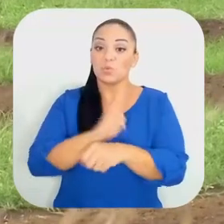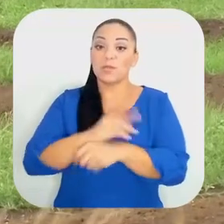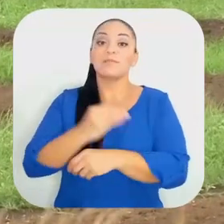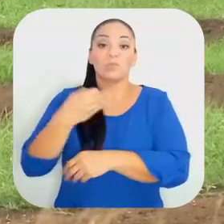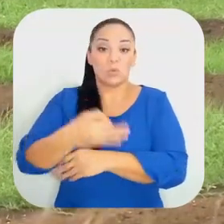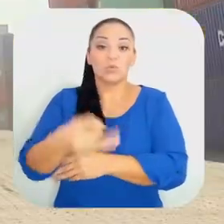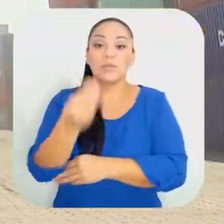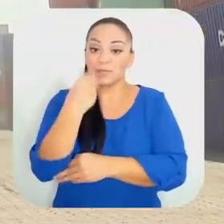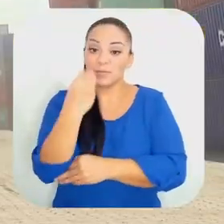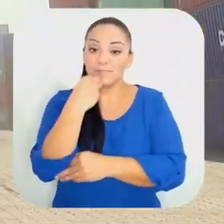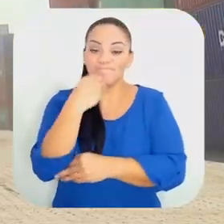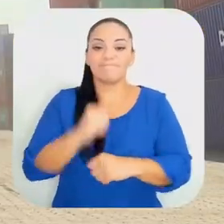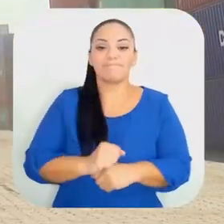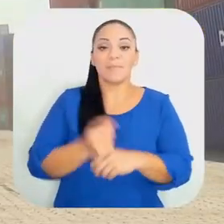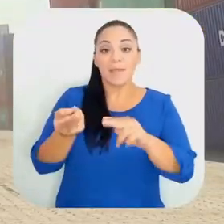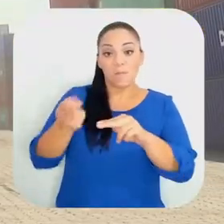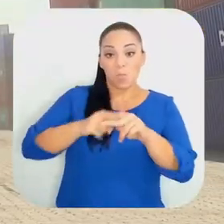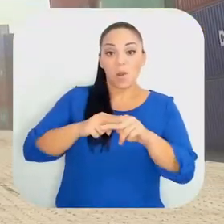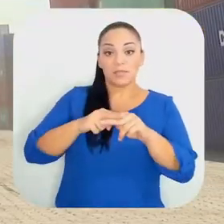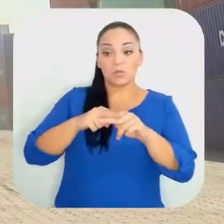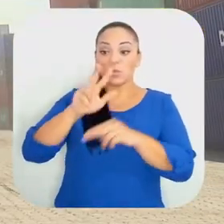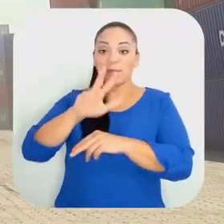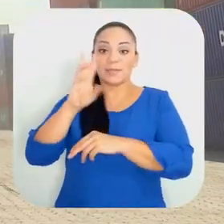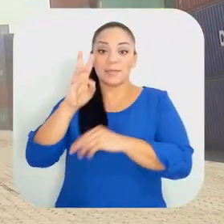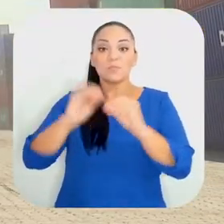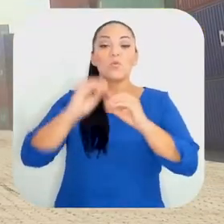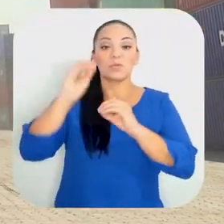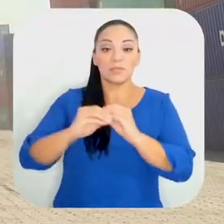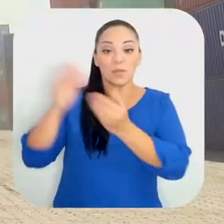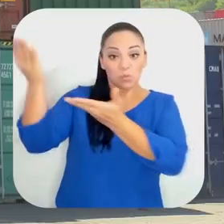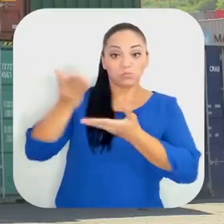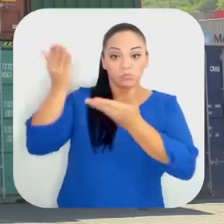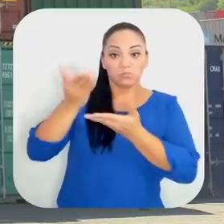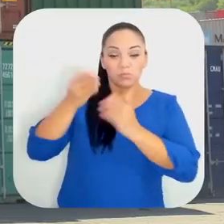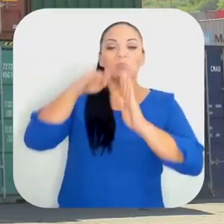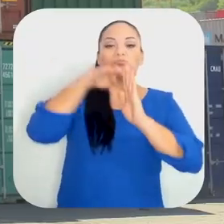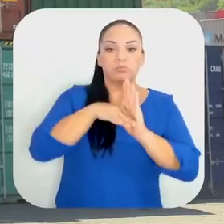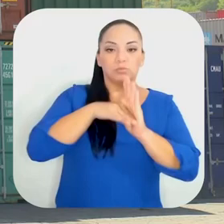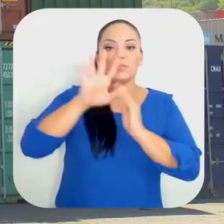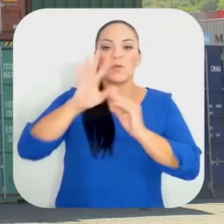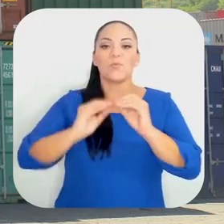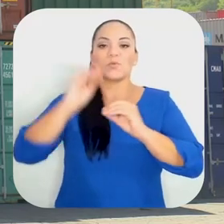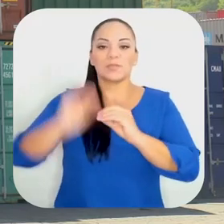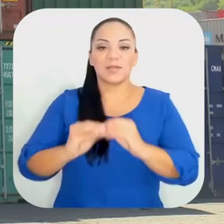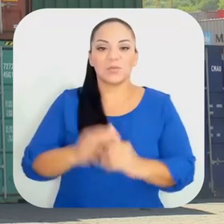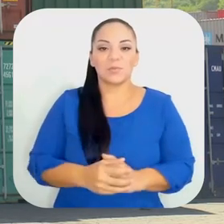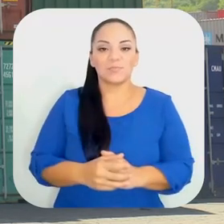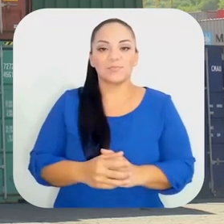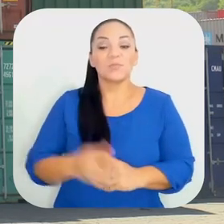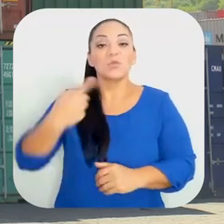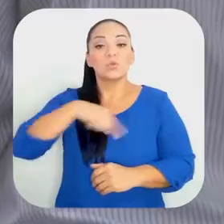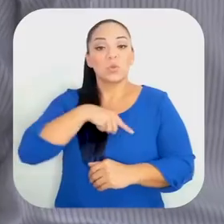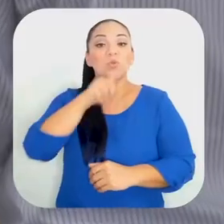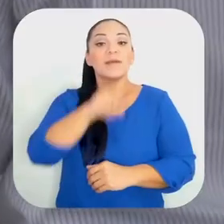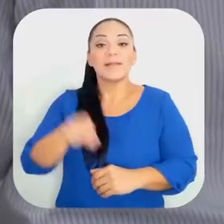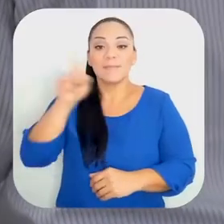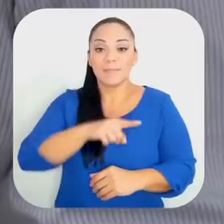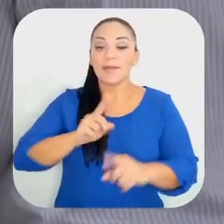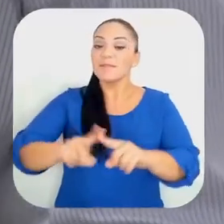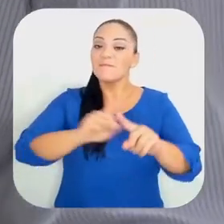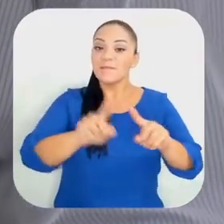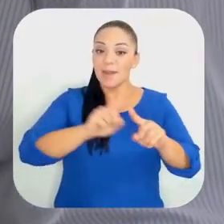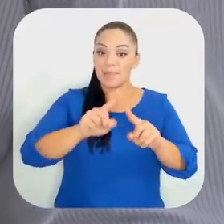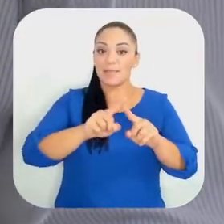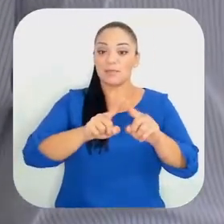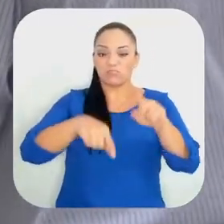de consumo diario. Bajaremos el impuesto de importación del 36% a no más del 5%. Vamos